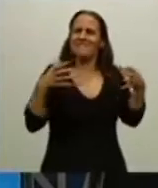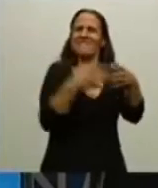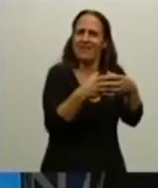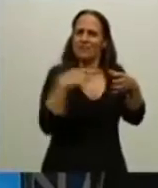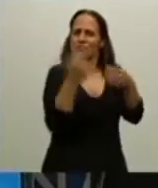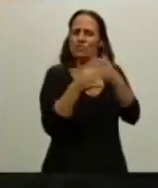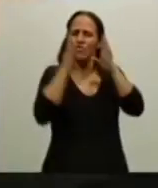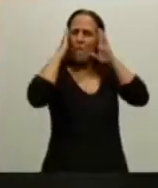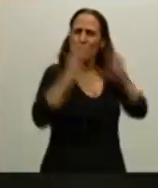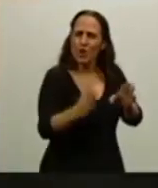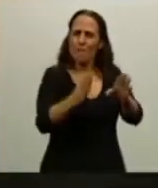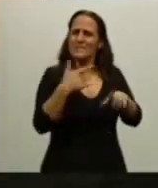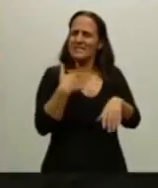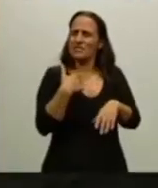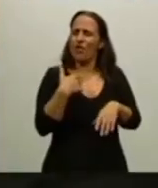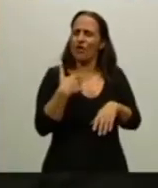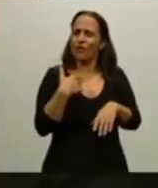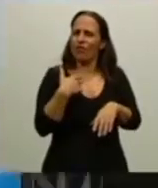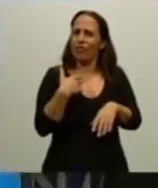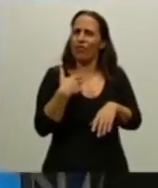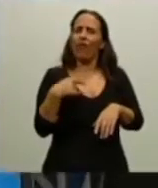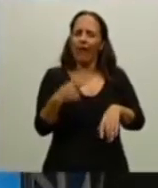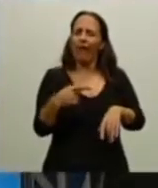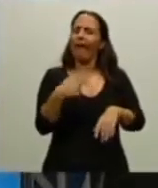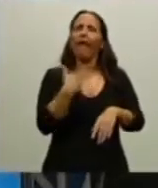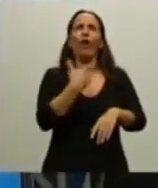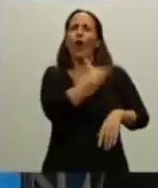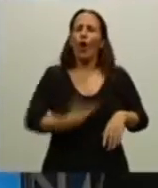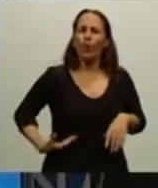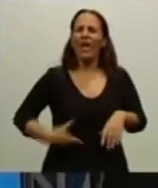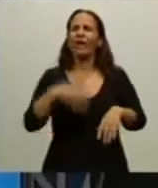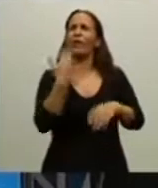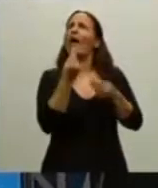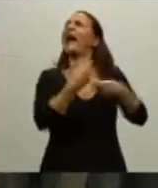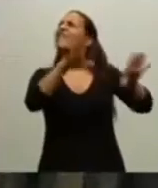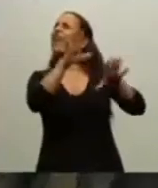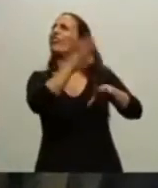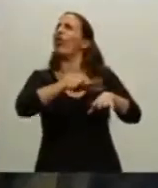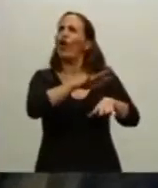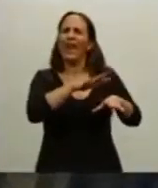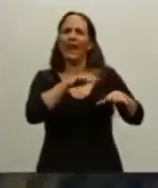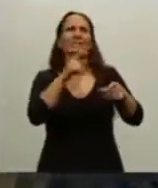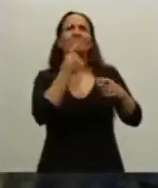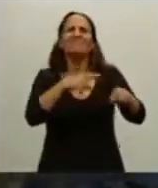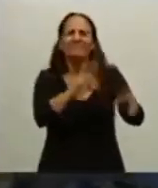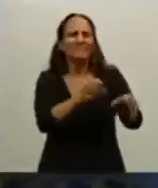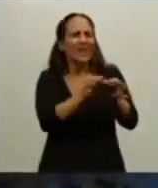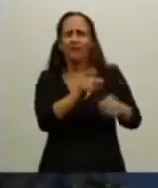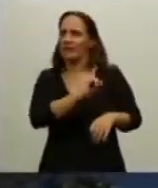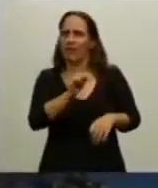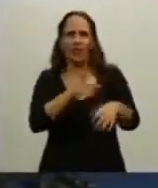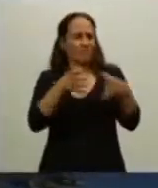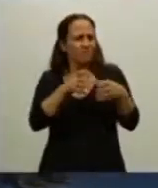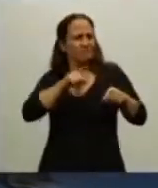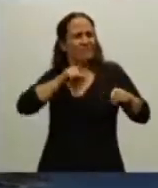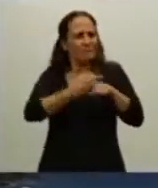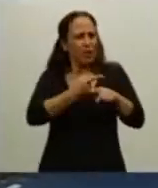abandonar jamás por parte de ningún gobierno lo que constituye sin lugar a dudas una política